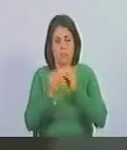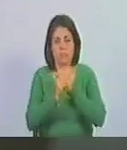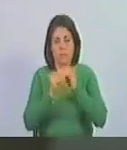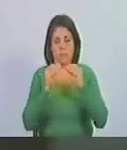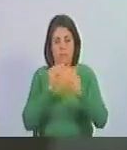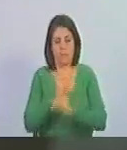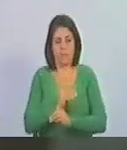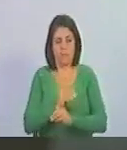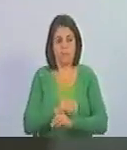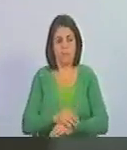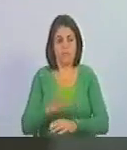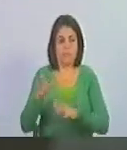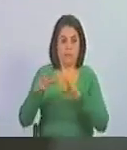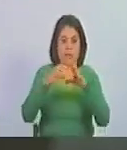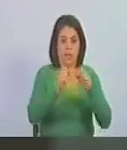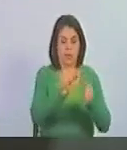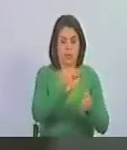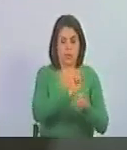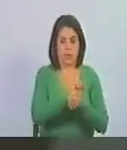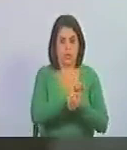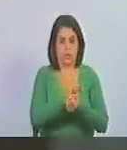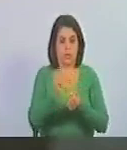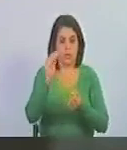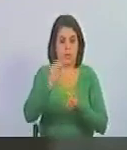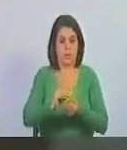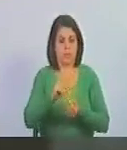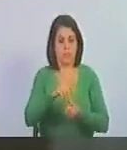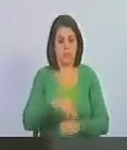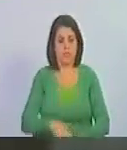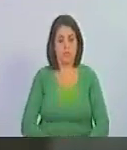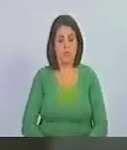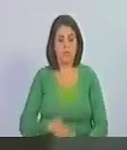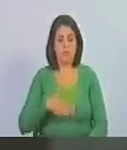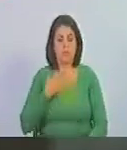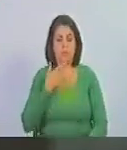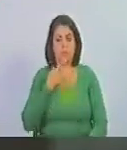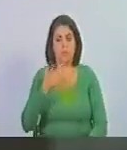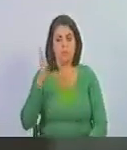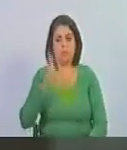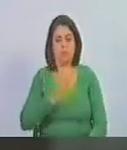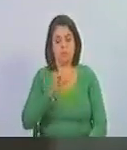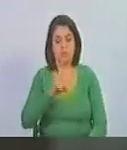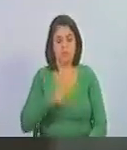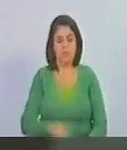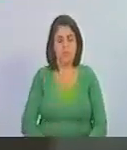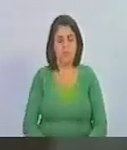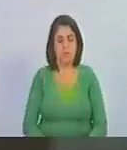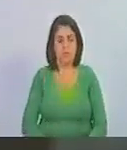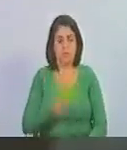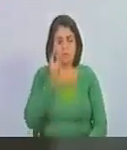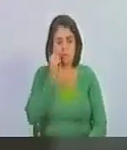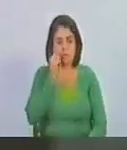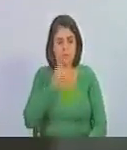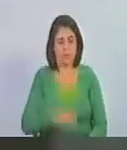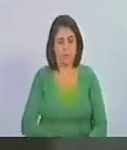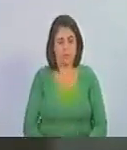el cautiverio es el mayor mal que puede venir a los hombres.